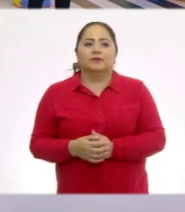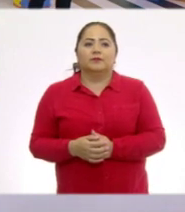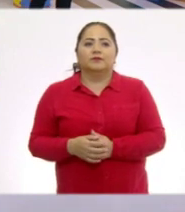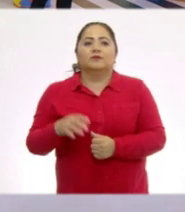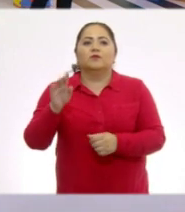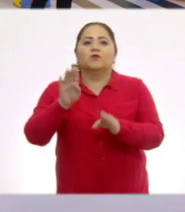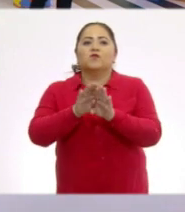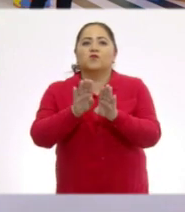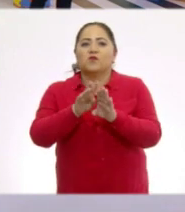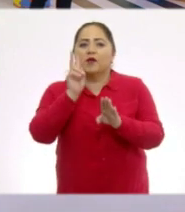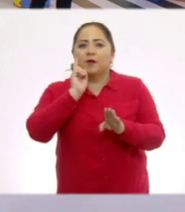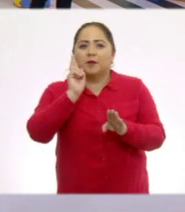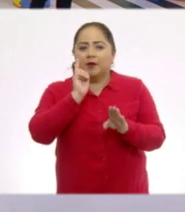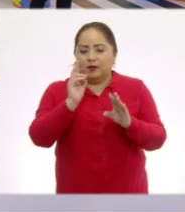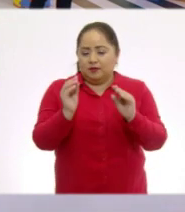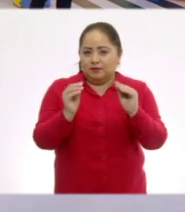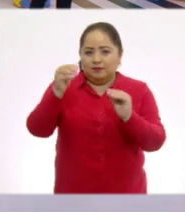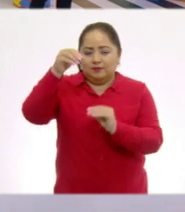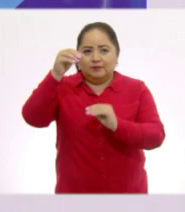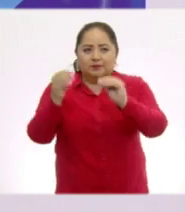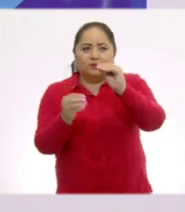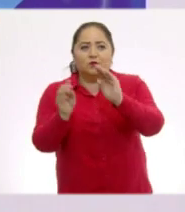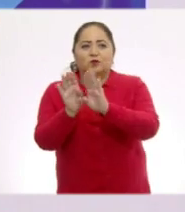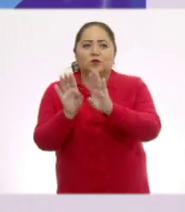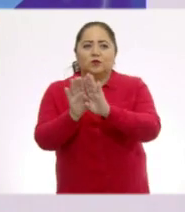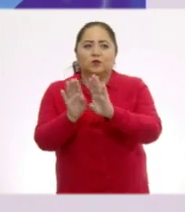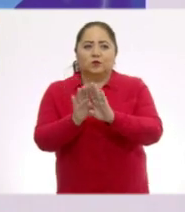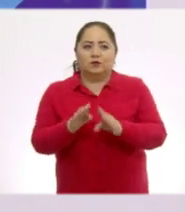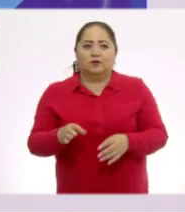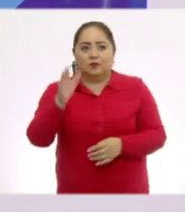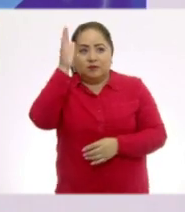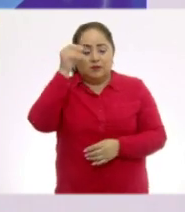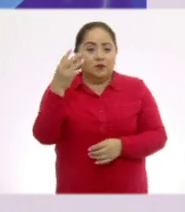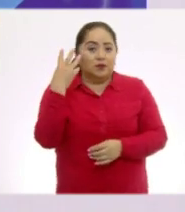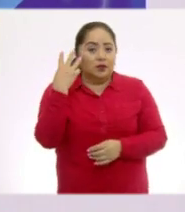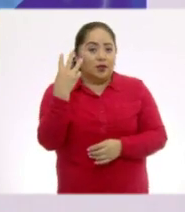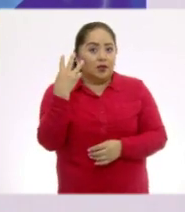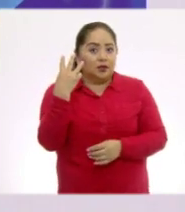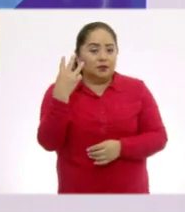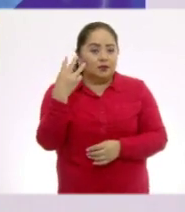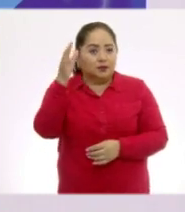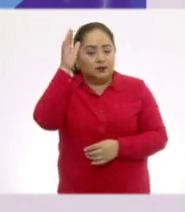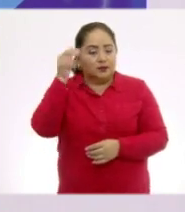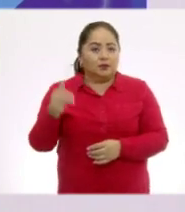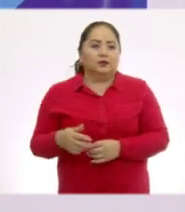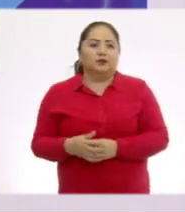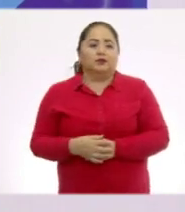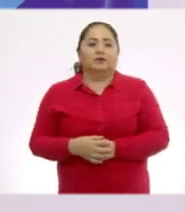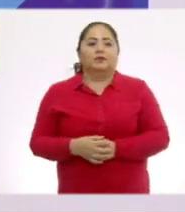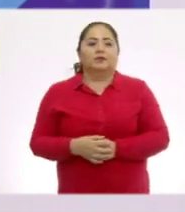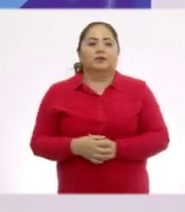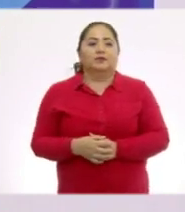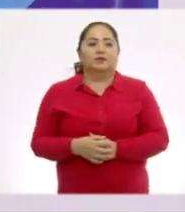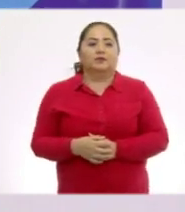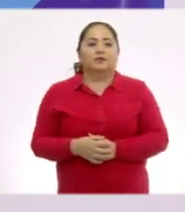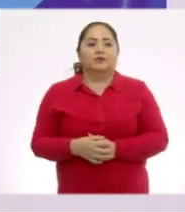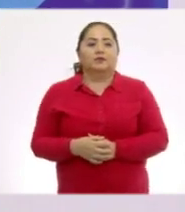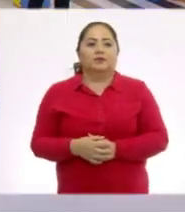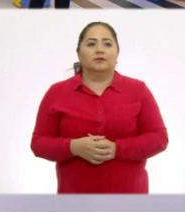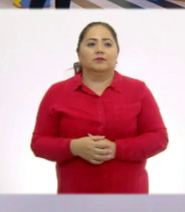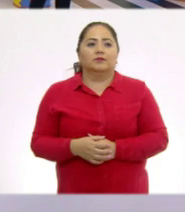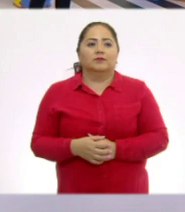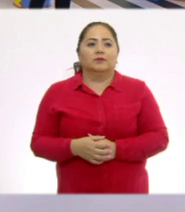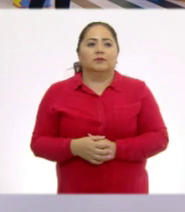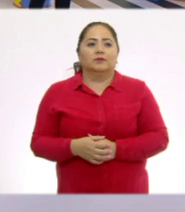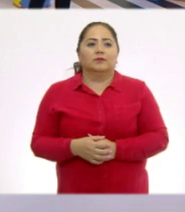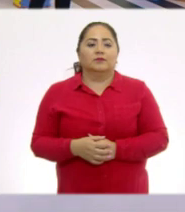Hay que moverlo para ver cómo quedaría. Son tres piezas. Hay que recordar. Ahí. Ahí. Ahí. se te cayó otra. Ahí. Es que más